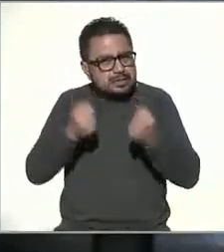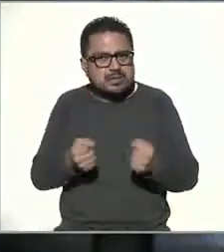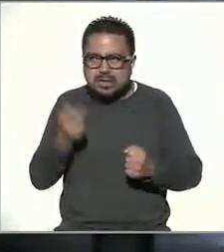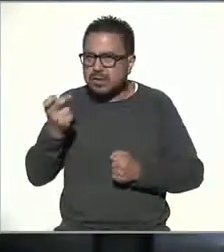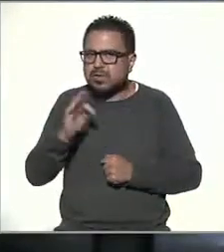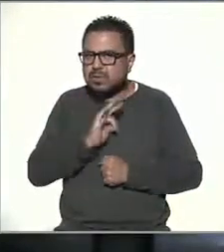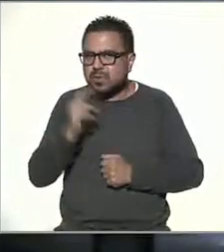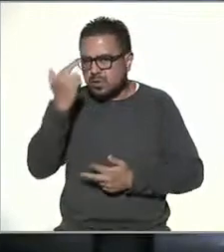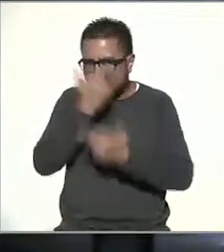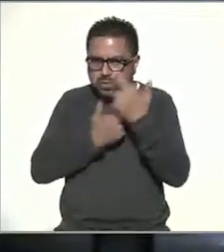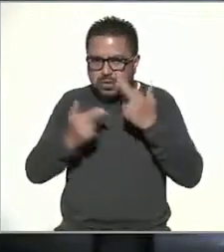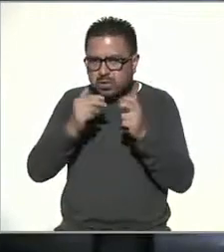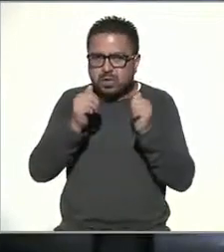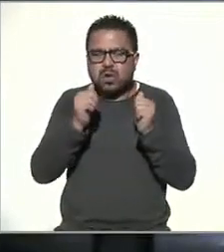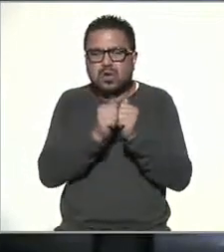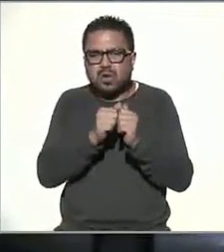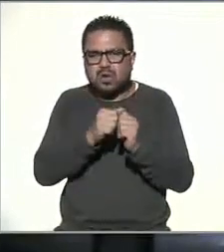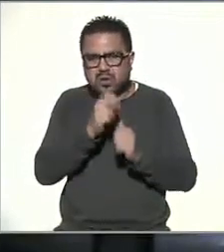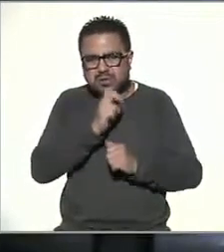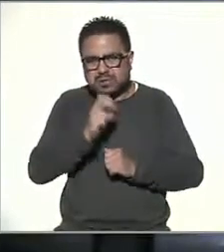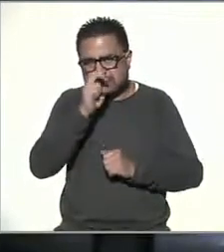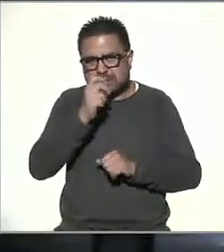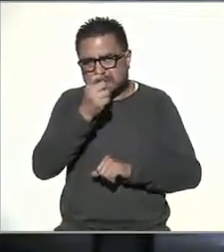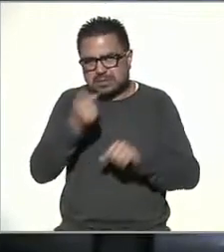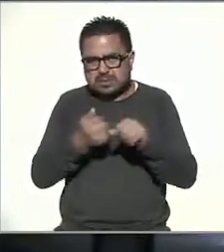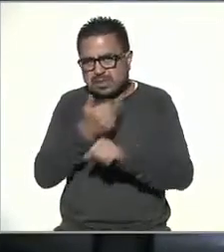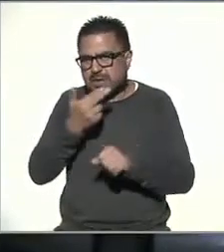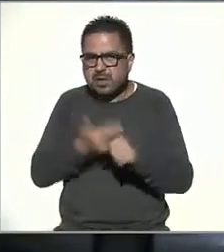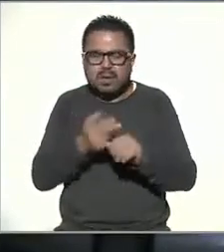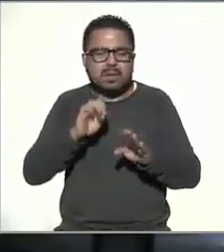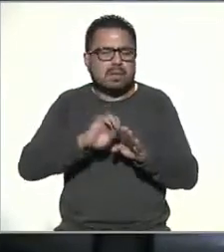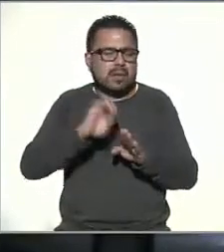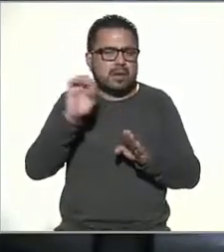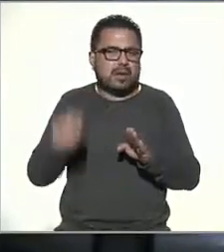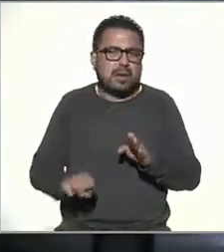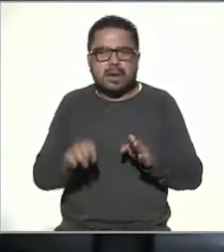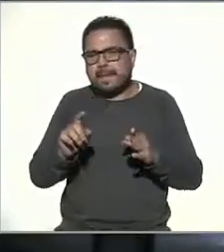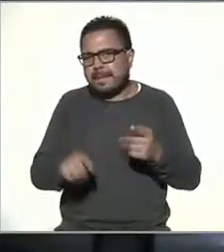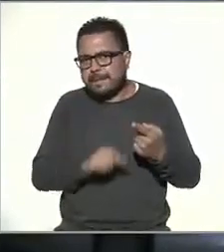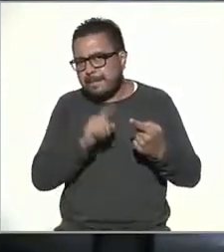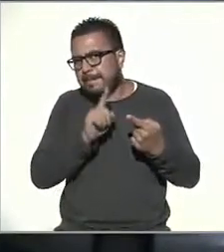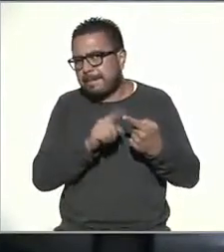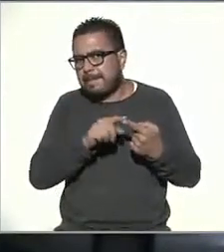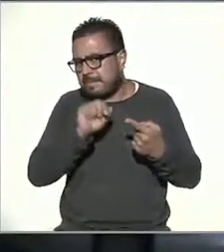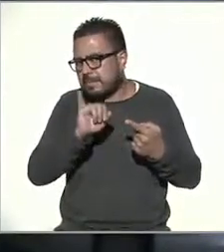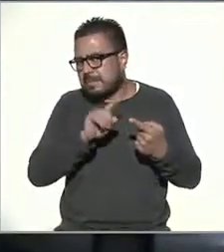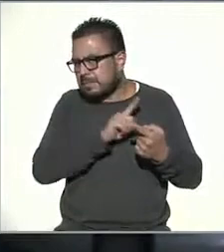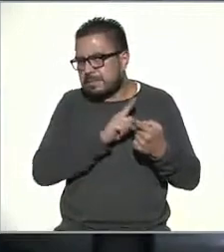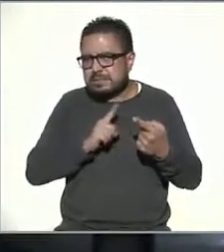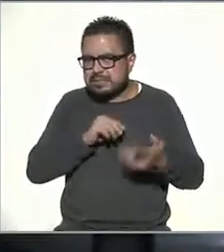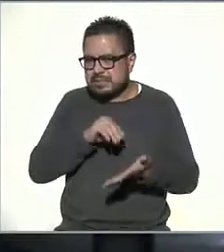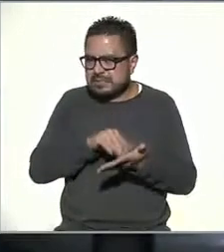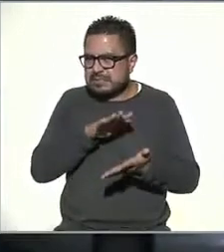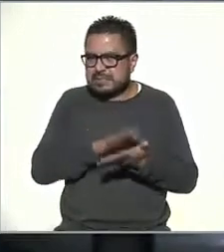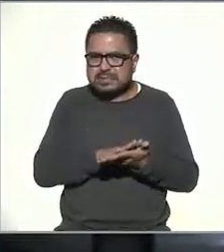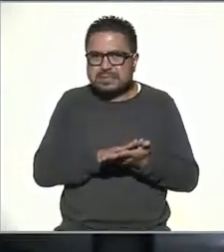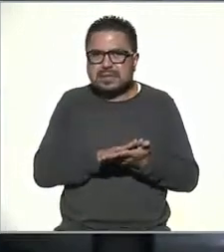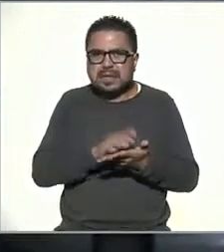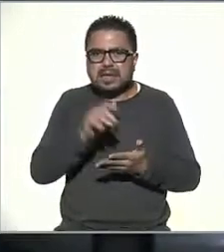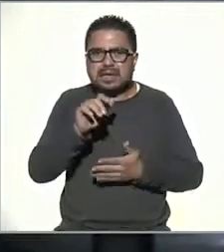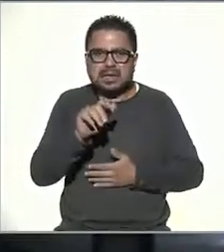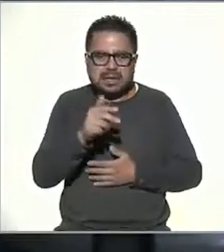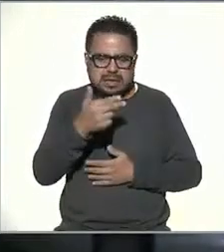podemos checar mediante los protocolos de seguridad por ejemplo en primer lugar tendríamos que ver que si tenga el protocolo sí o sí el